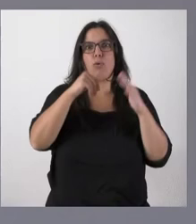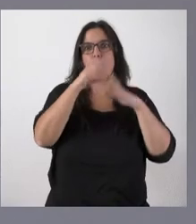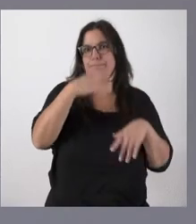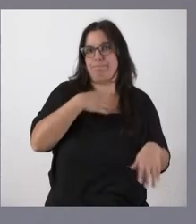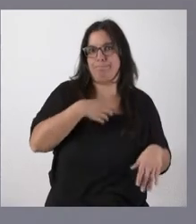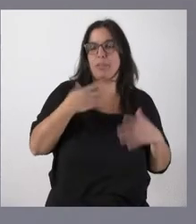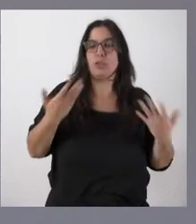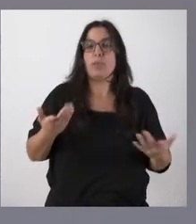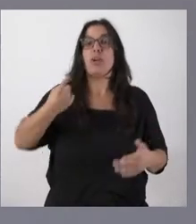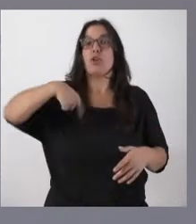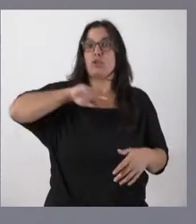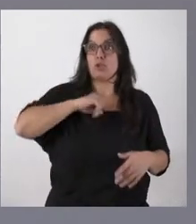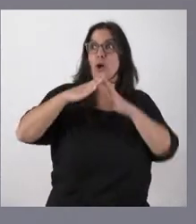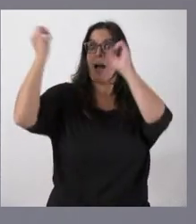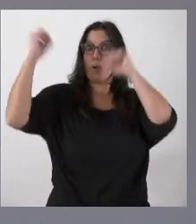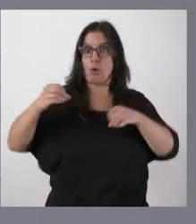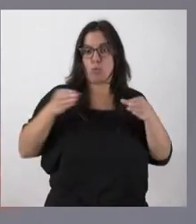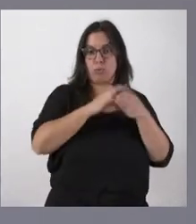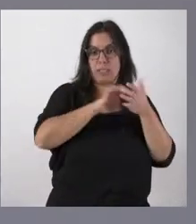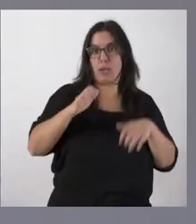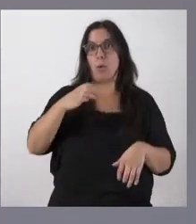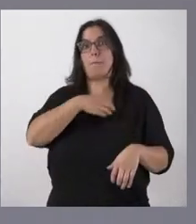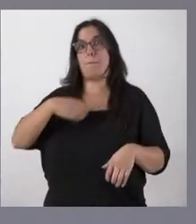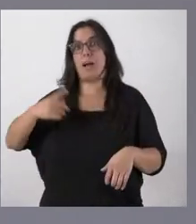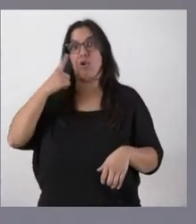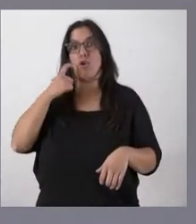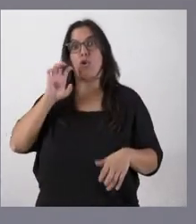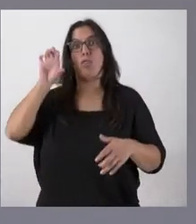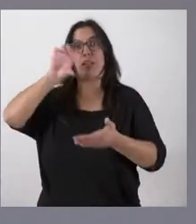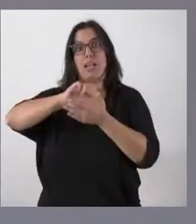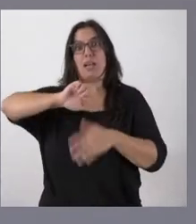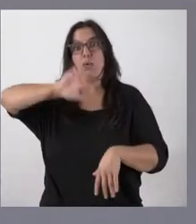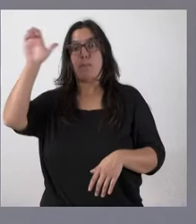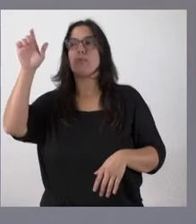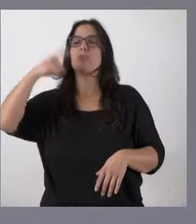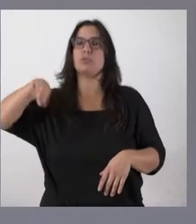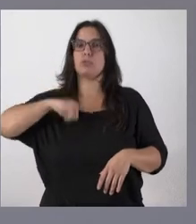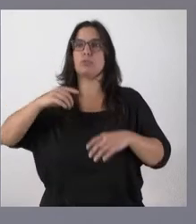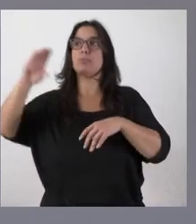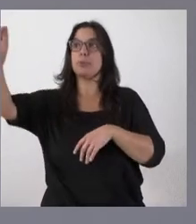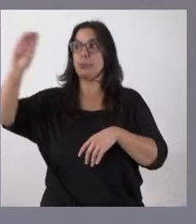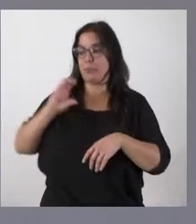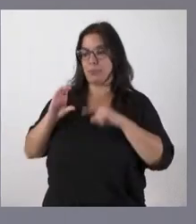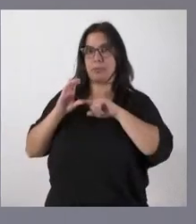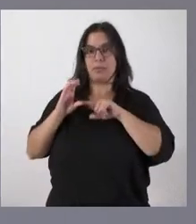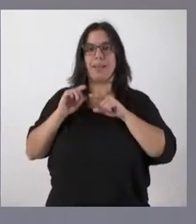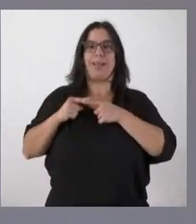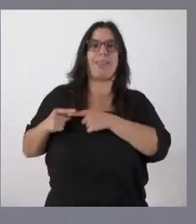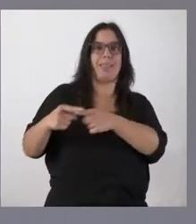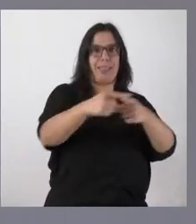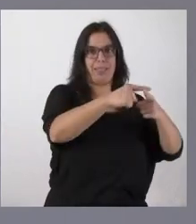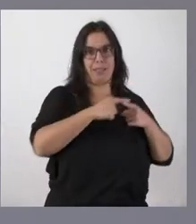León tiene este acuerdo con el BEI por el cual nosotros recibimos ese importe de los 30 millones de euros y lo dividimos en un conjunto